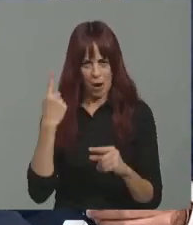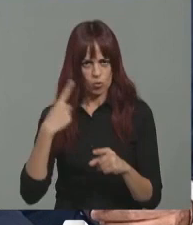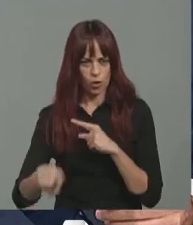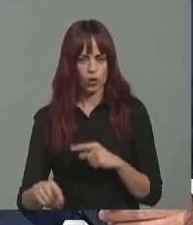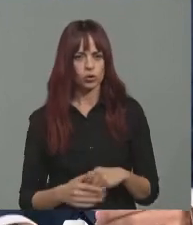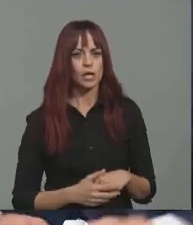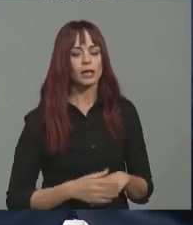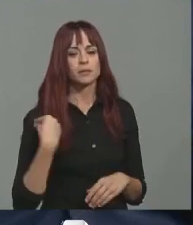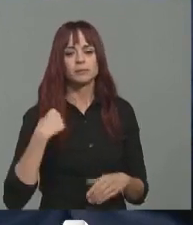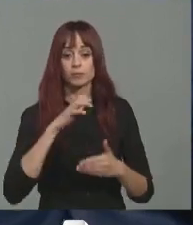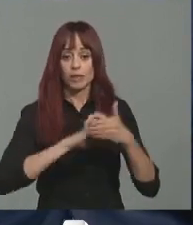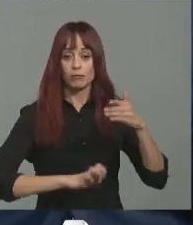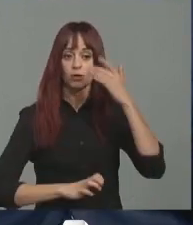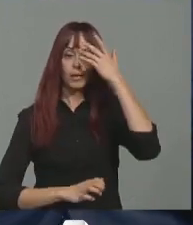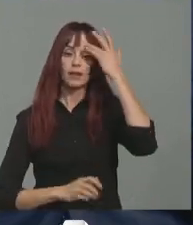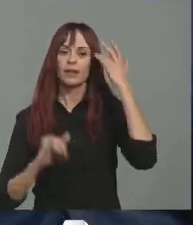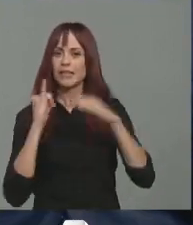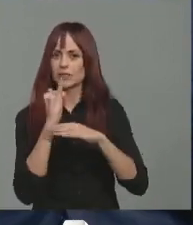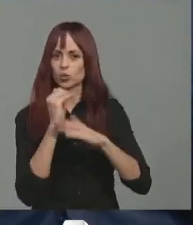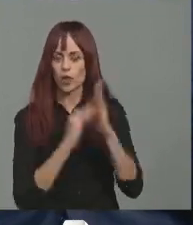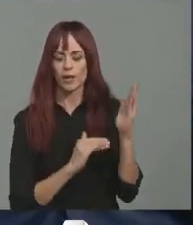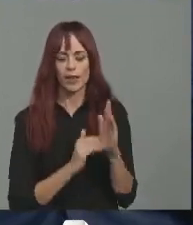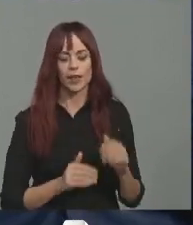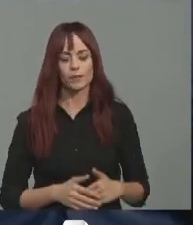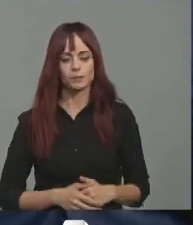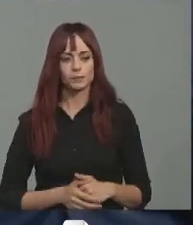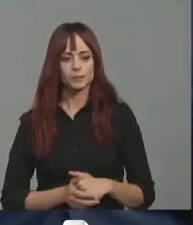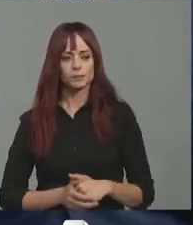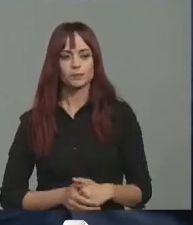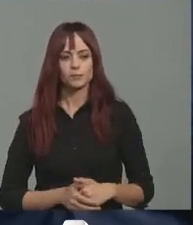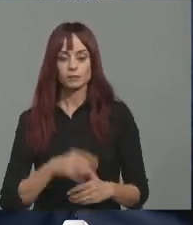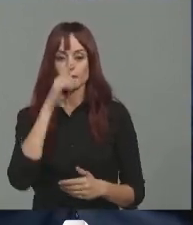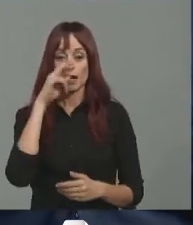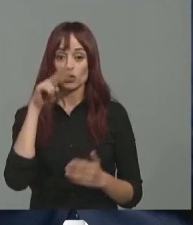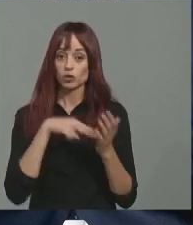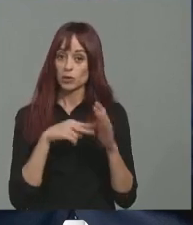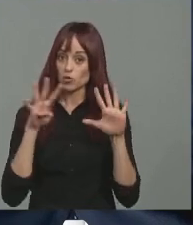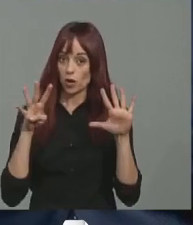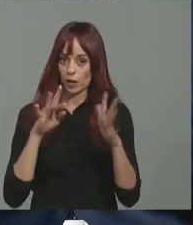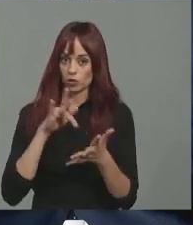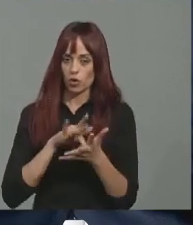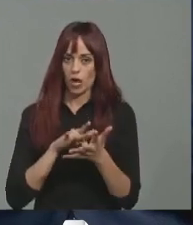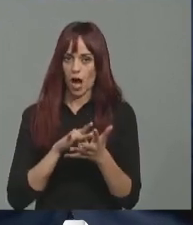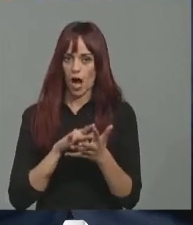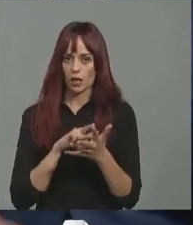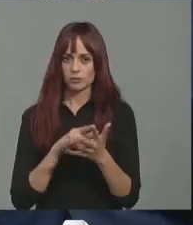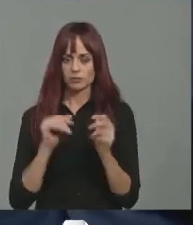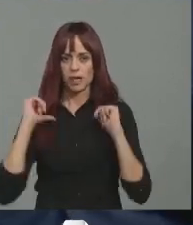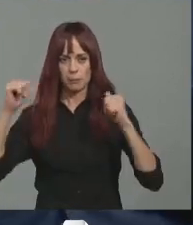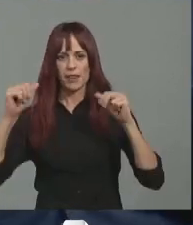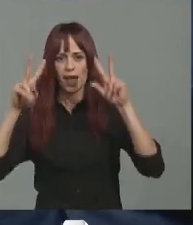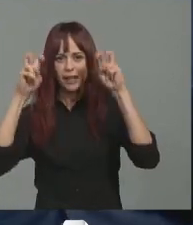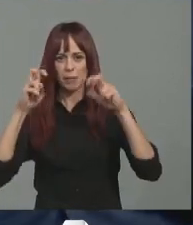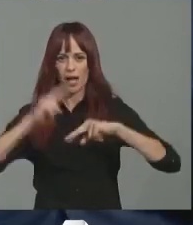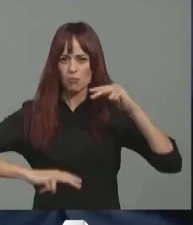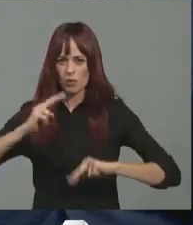también a tenor del informe del IBIE, y es que en 2009 estábamos en pleno estallido de la burbuja